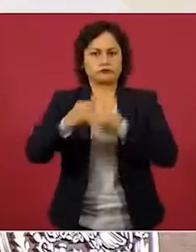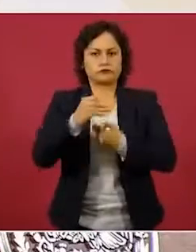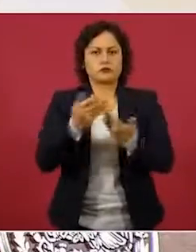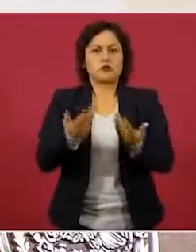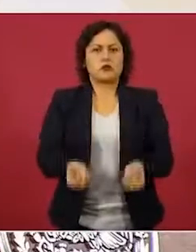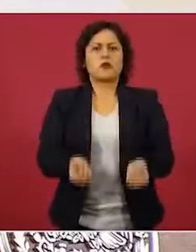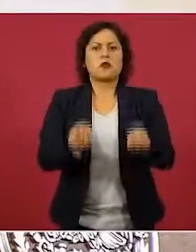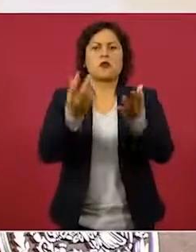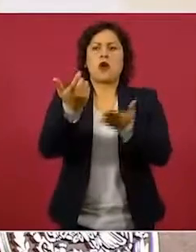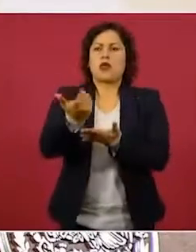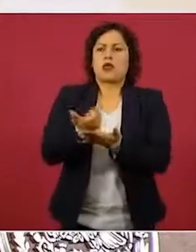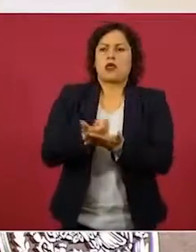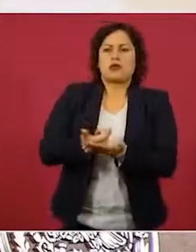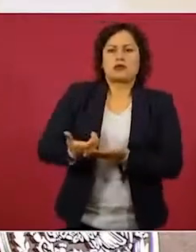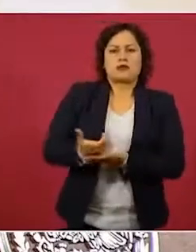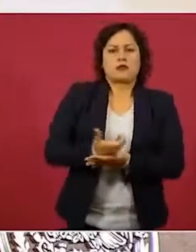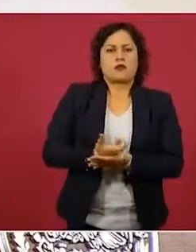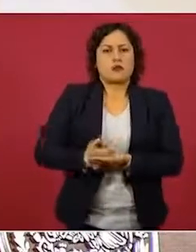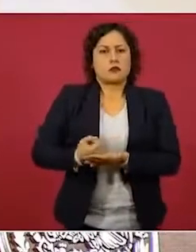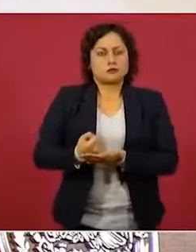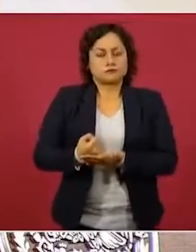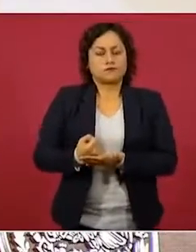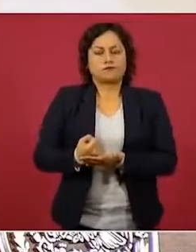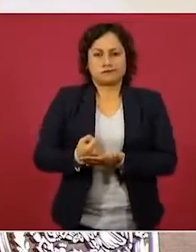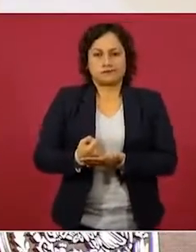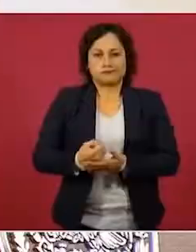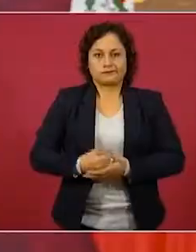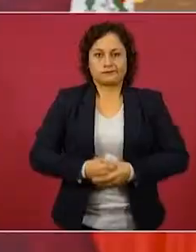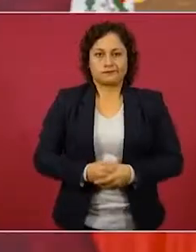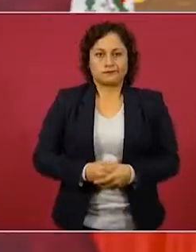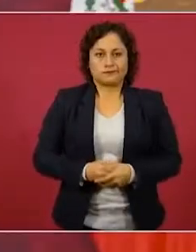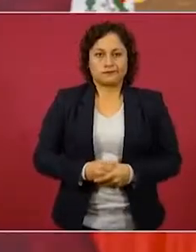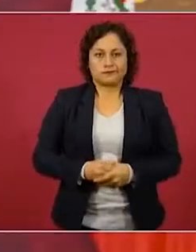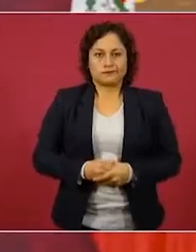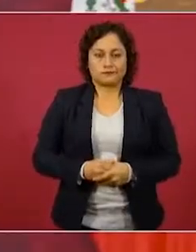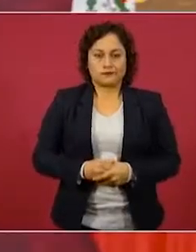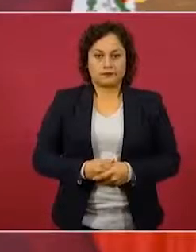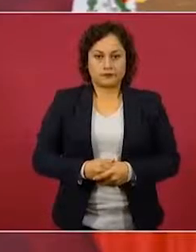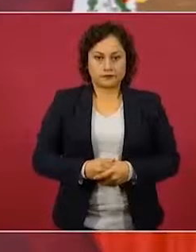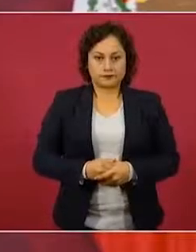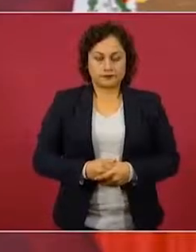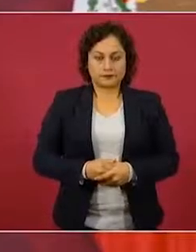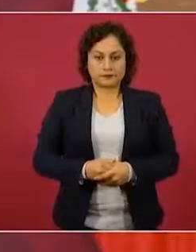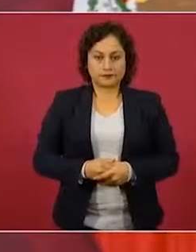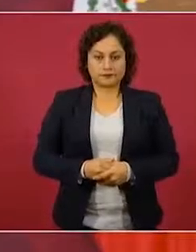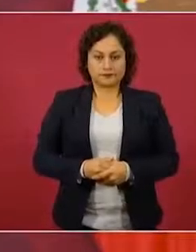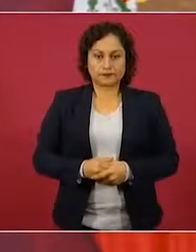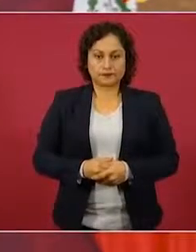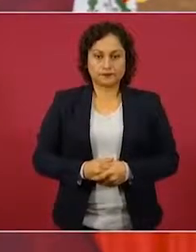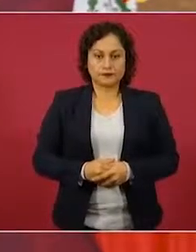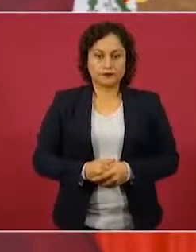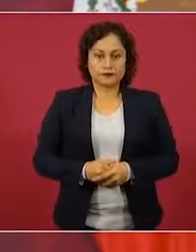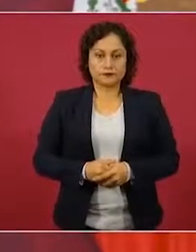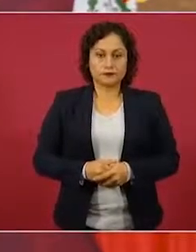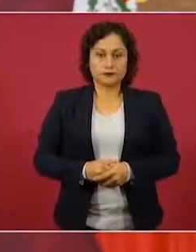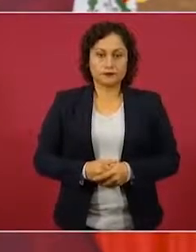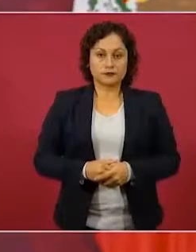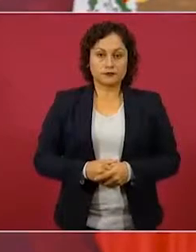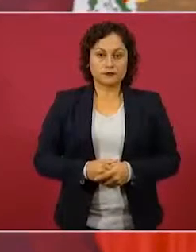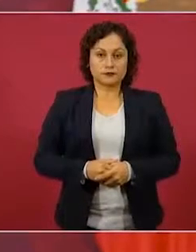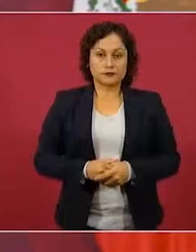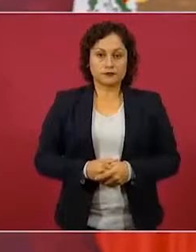los bienes,